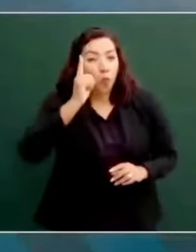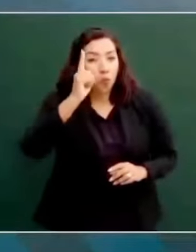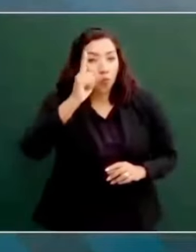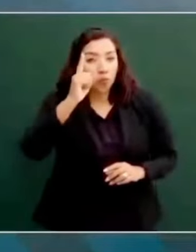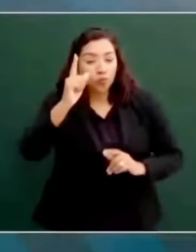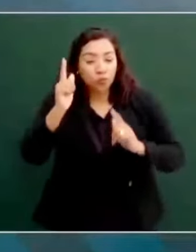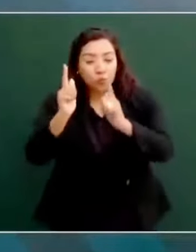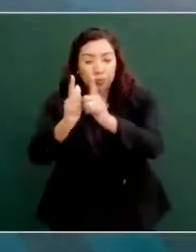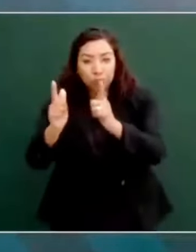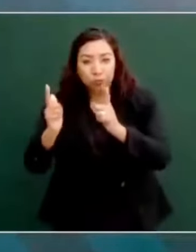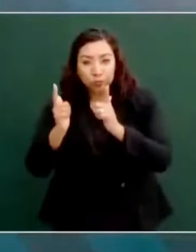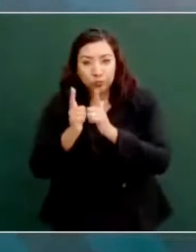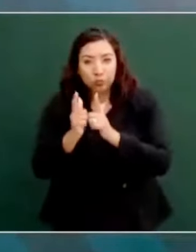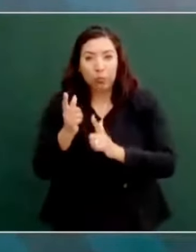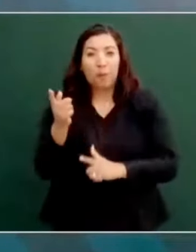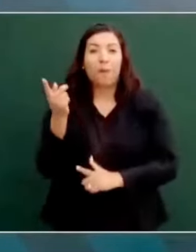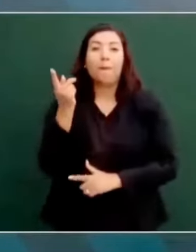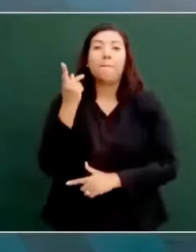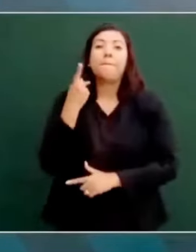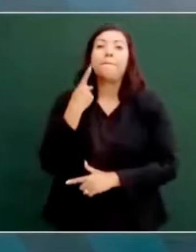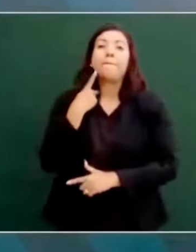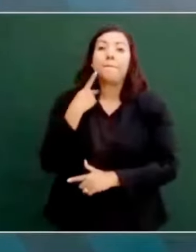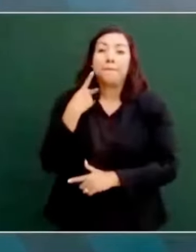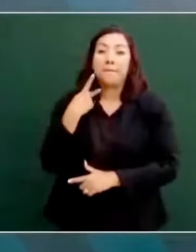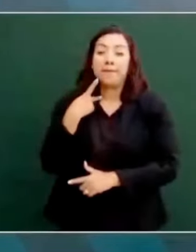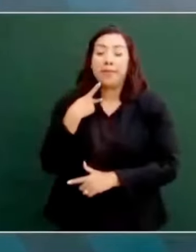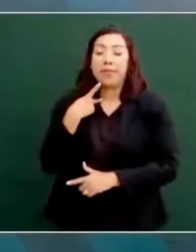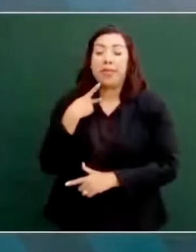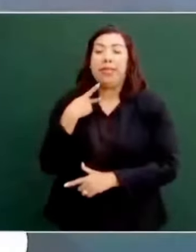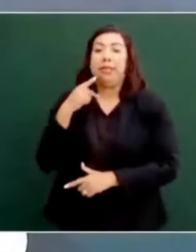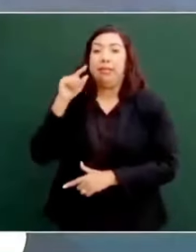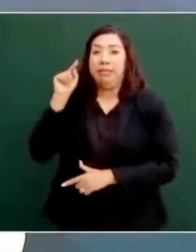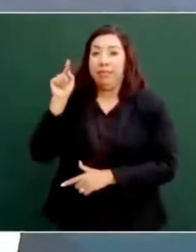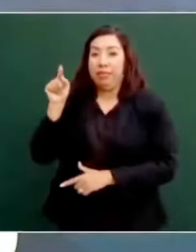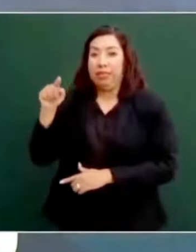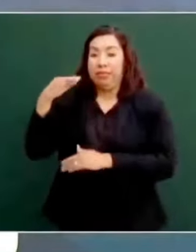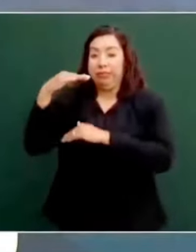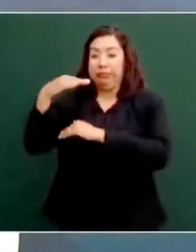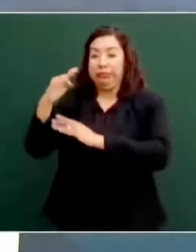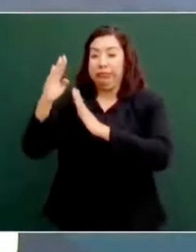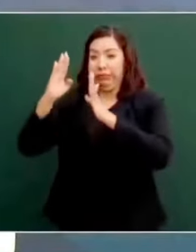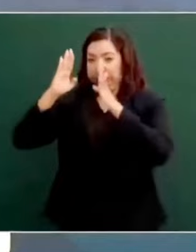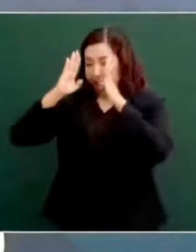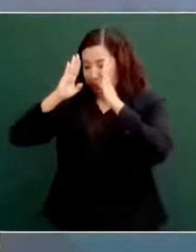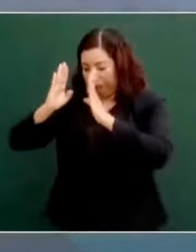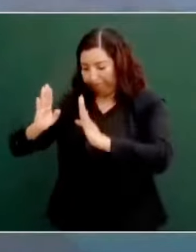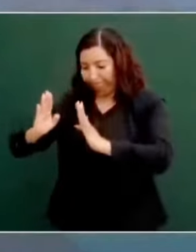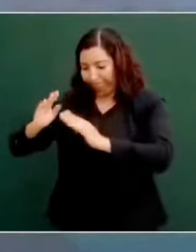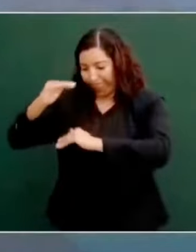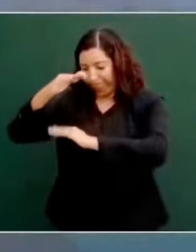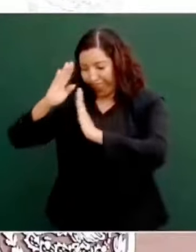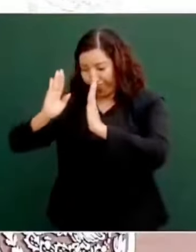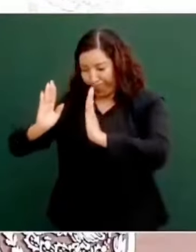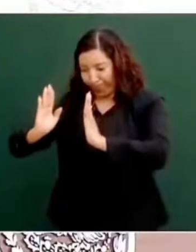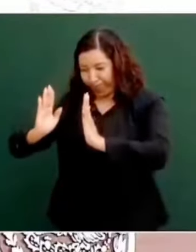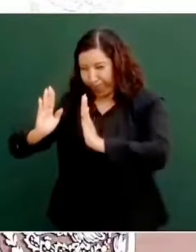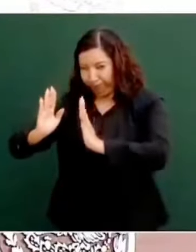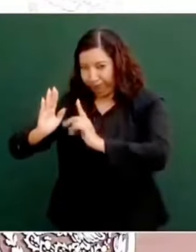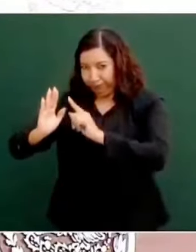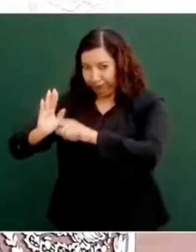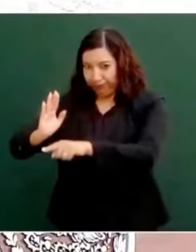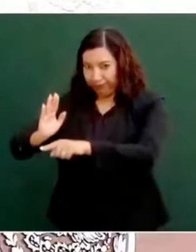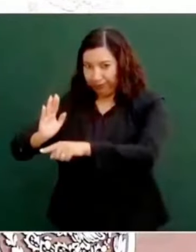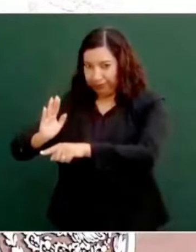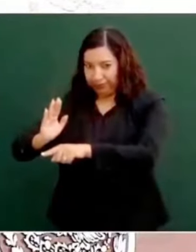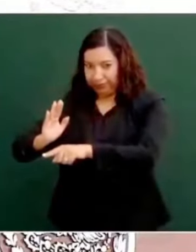que está difícil ahora decir cuál es el